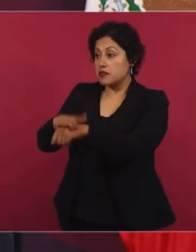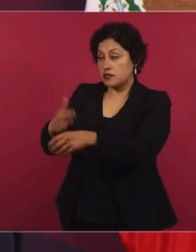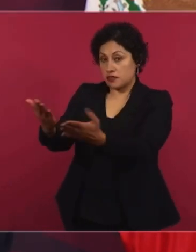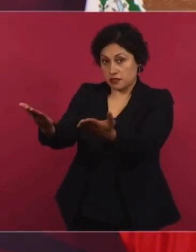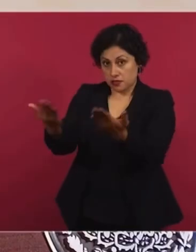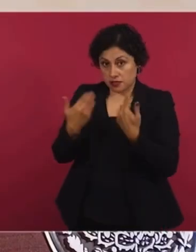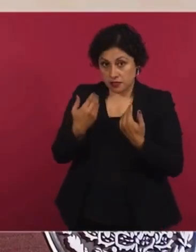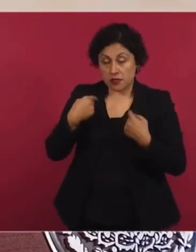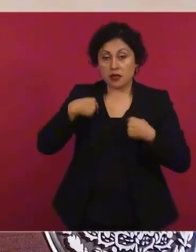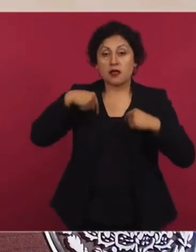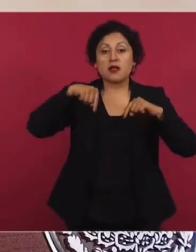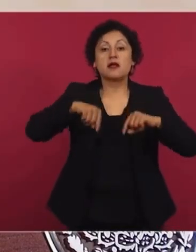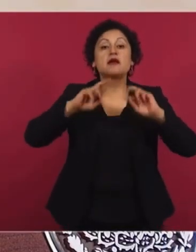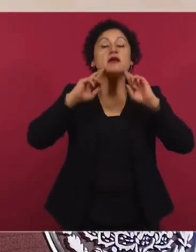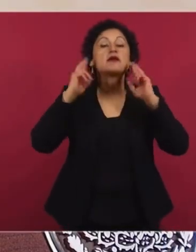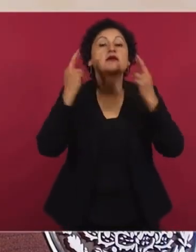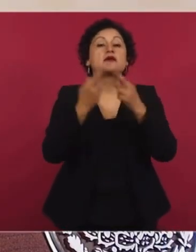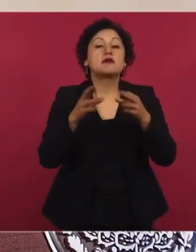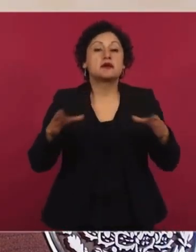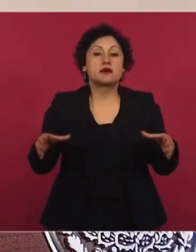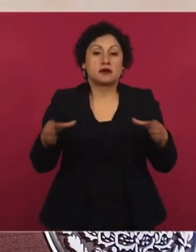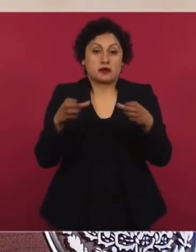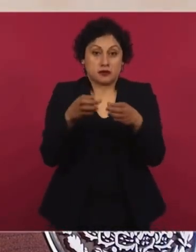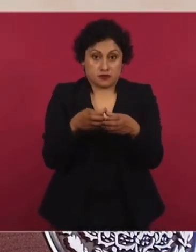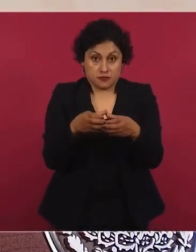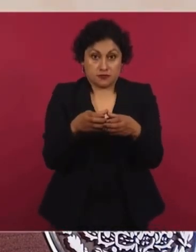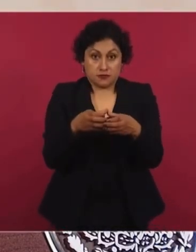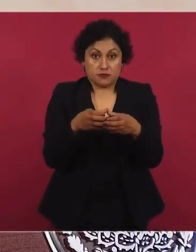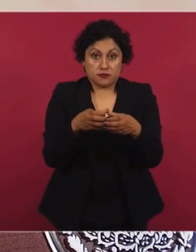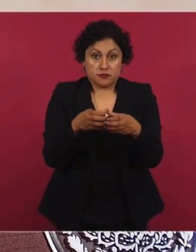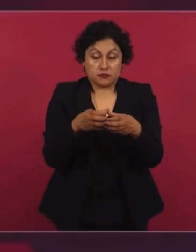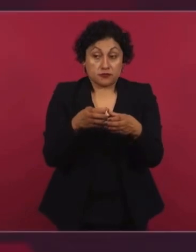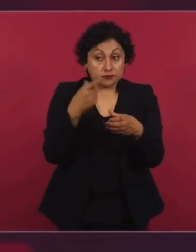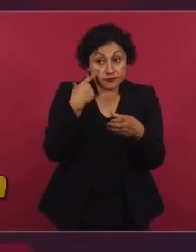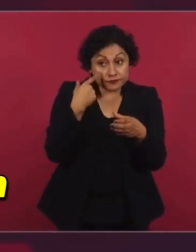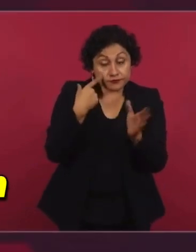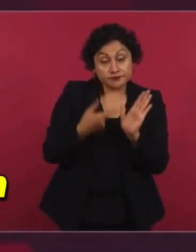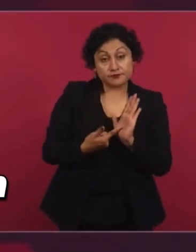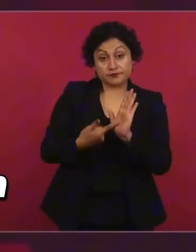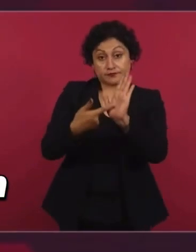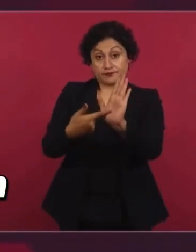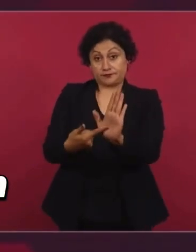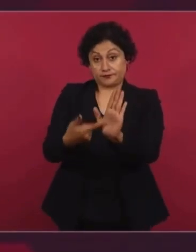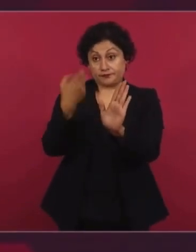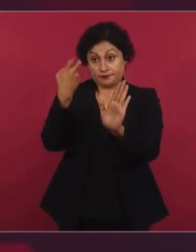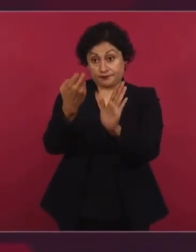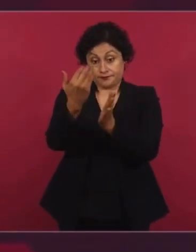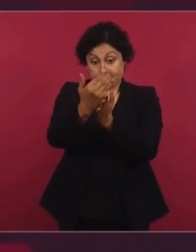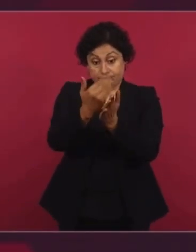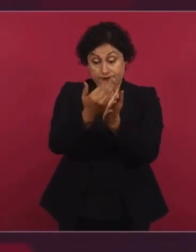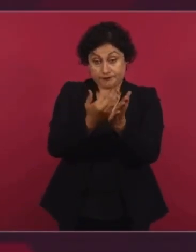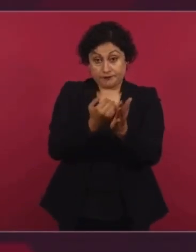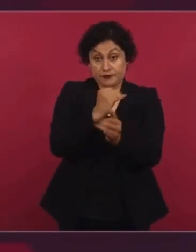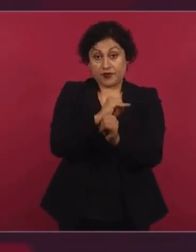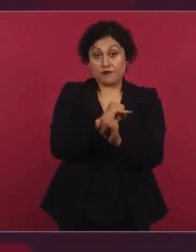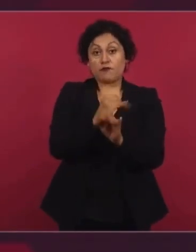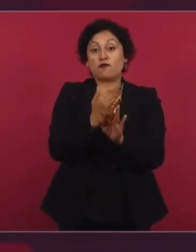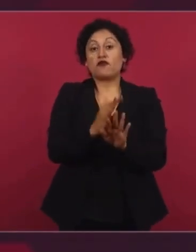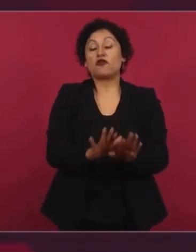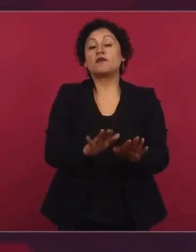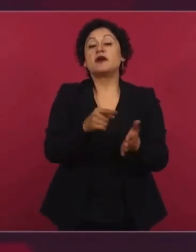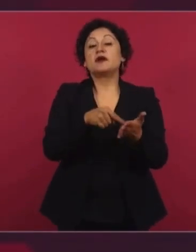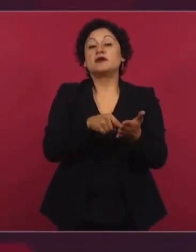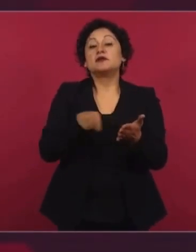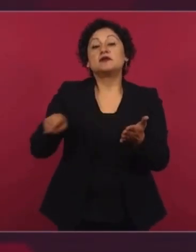y aquí está, les informo, este reporte de la comisión que se creó con ese propósito,